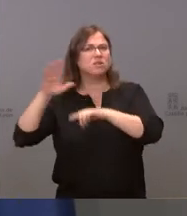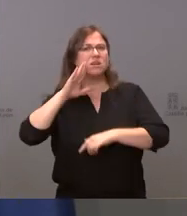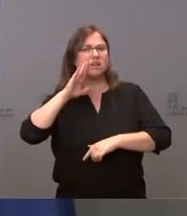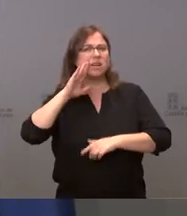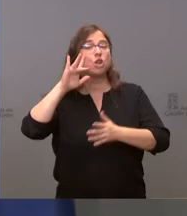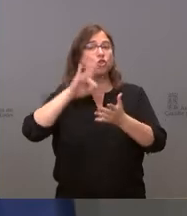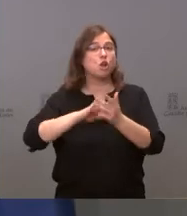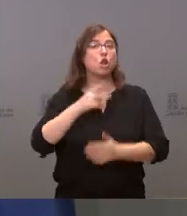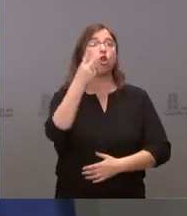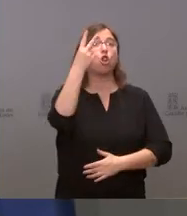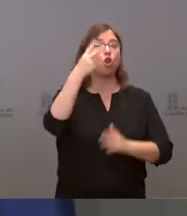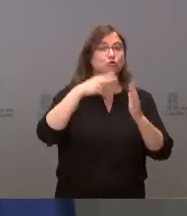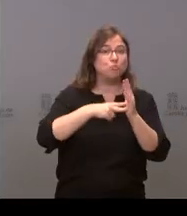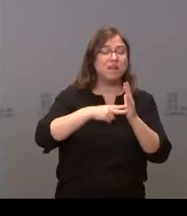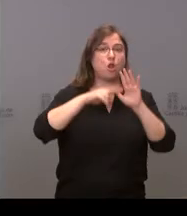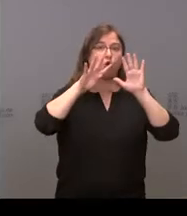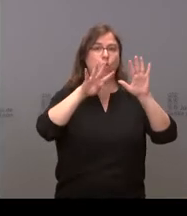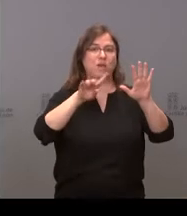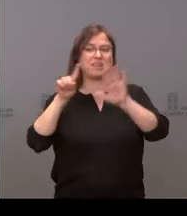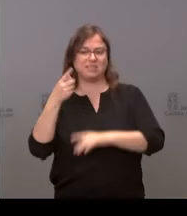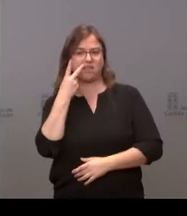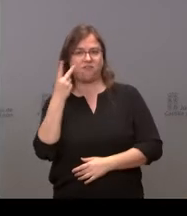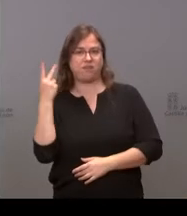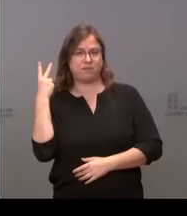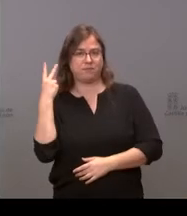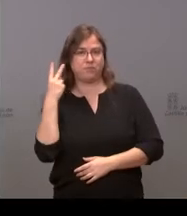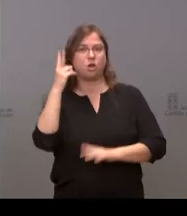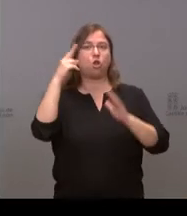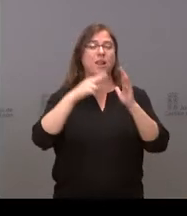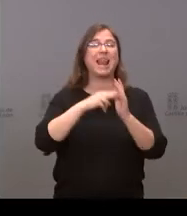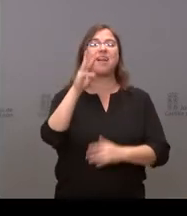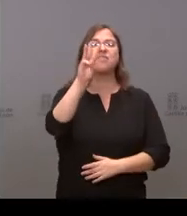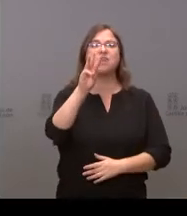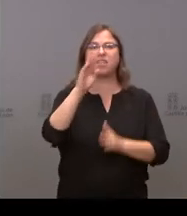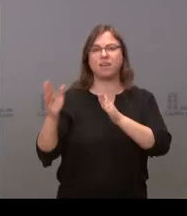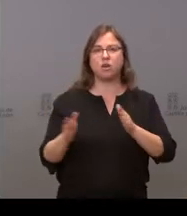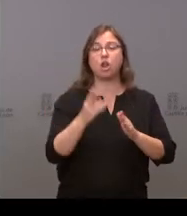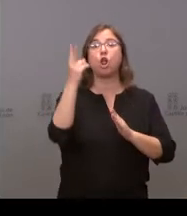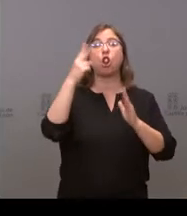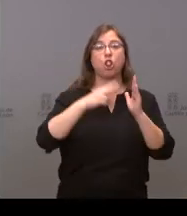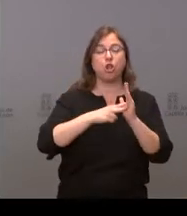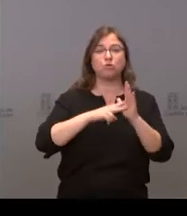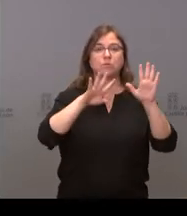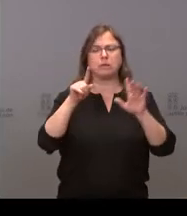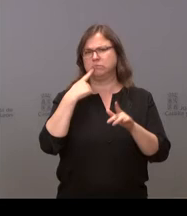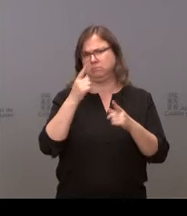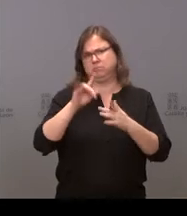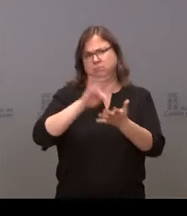Llegamos a tener dos mil noventa seis en la tercera ola. Entonces, vamos a estar muy lejos de esto.